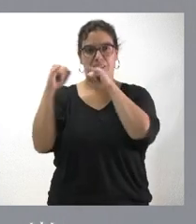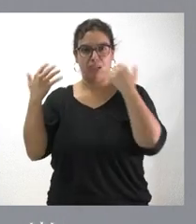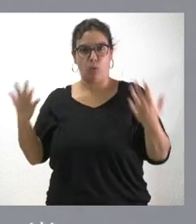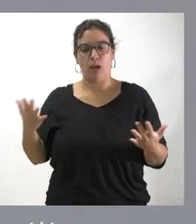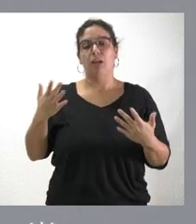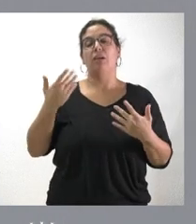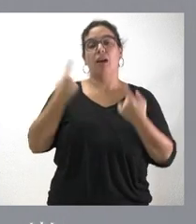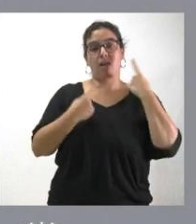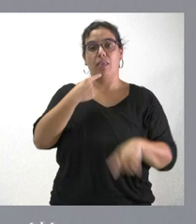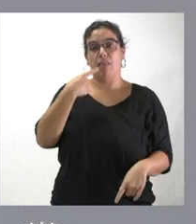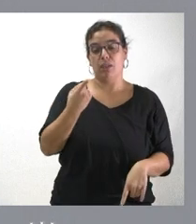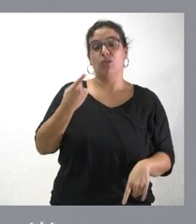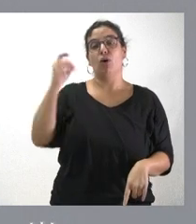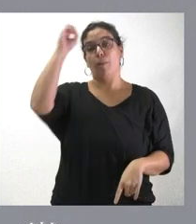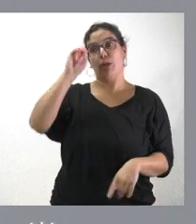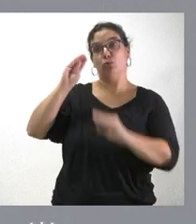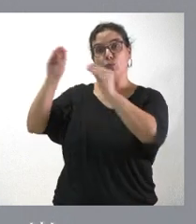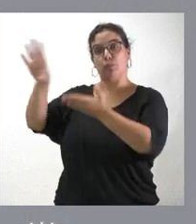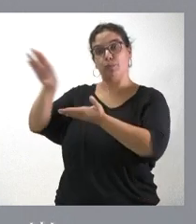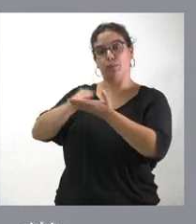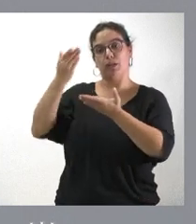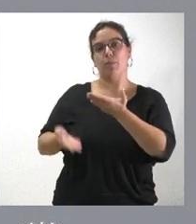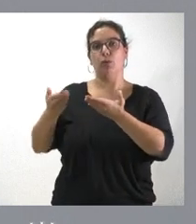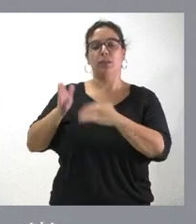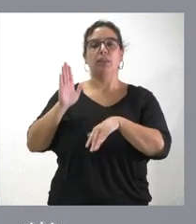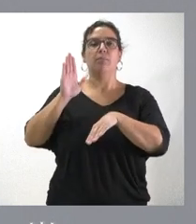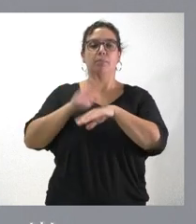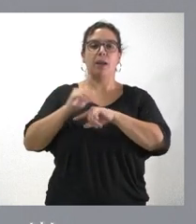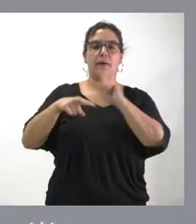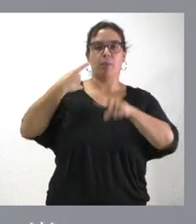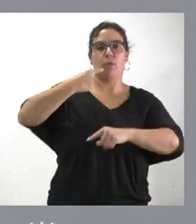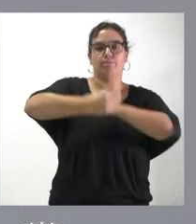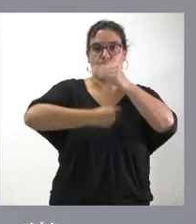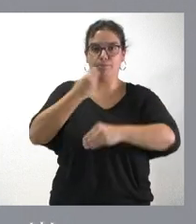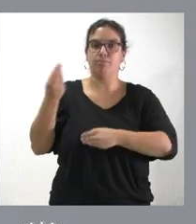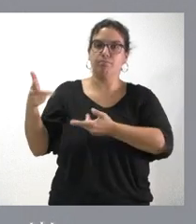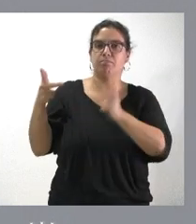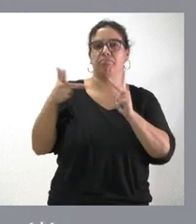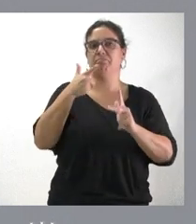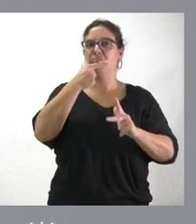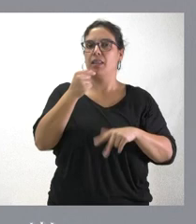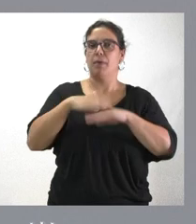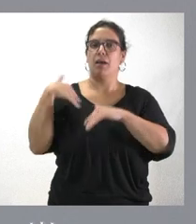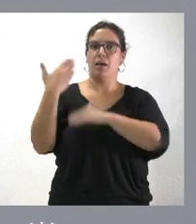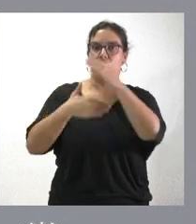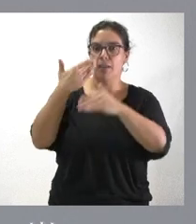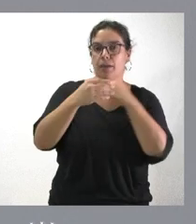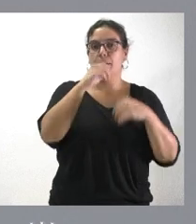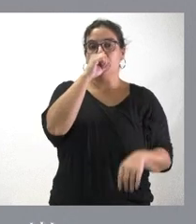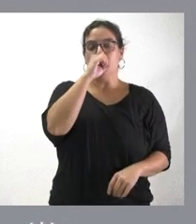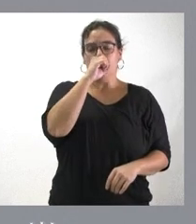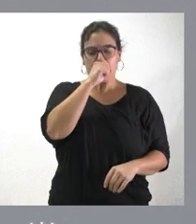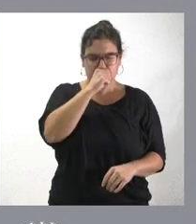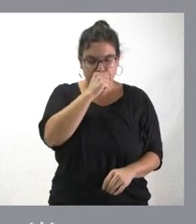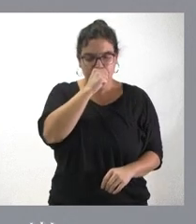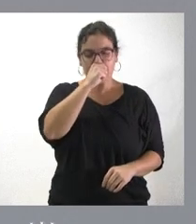la opinión del diálogo social también es importante a la hora de ser considerada y, sin duda, ha permitido avanzar, modular adecuadamente y